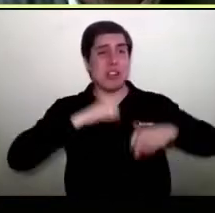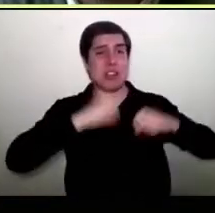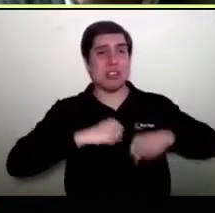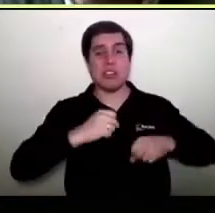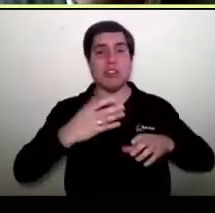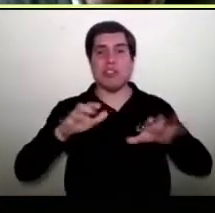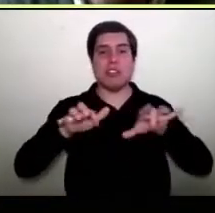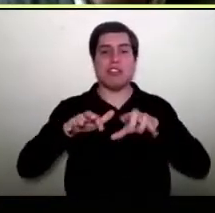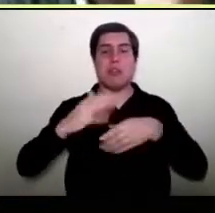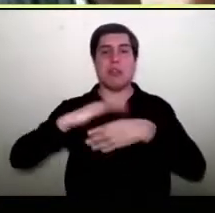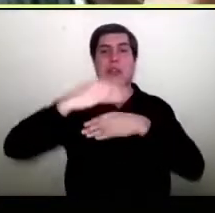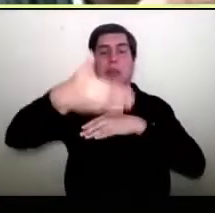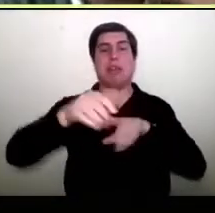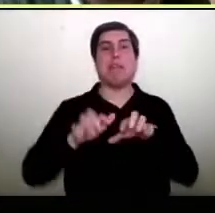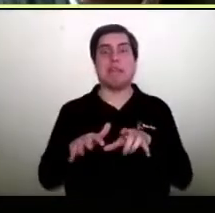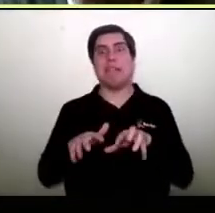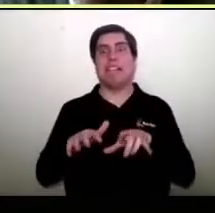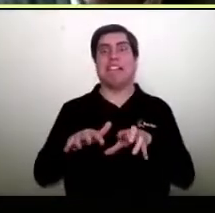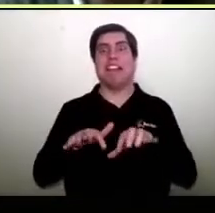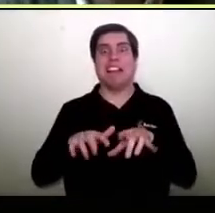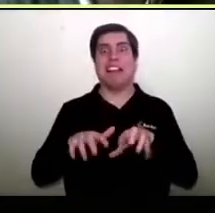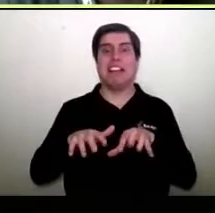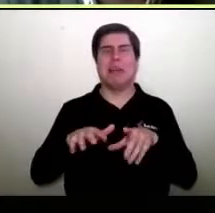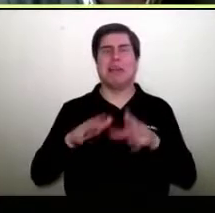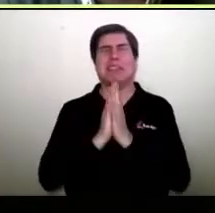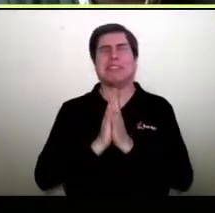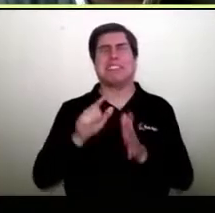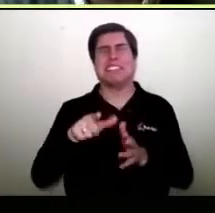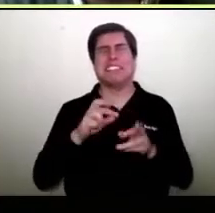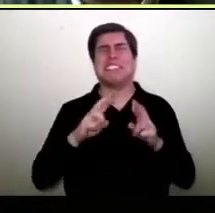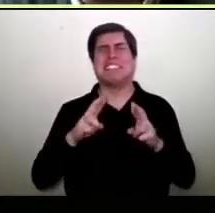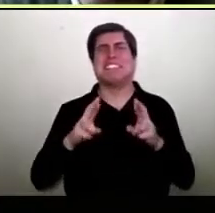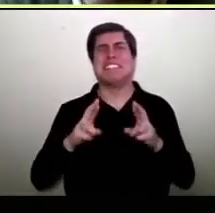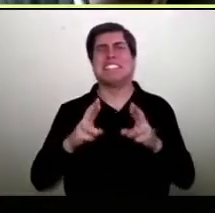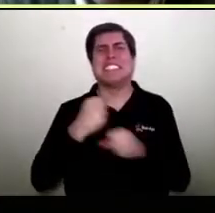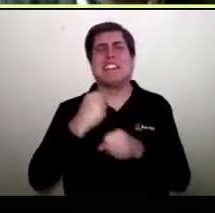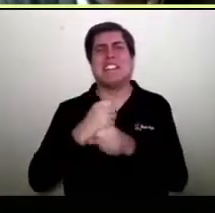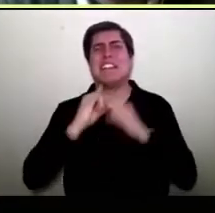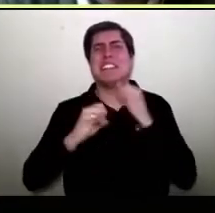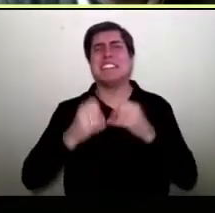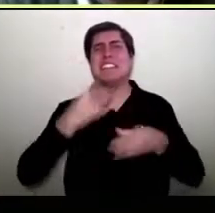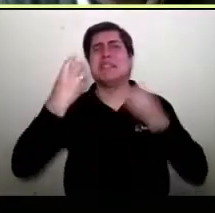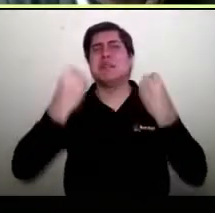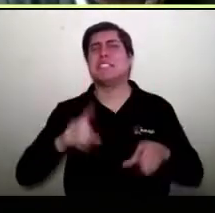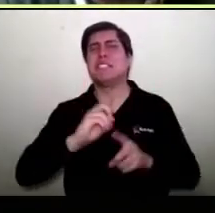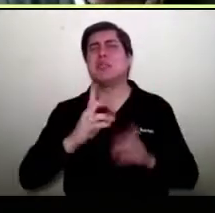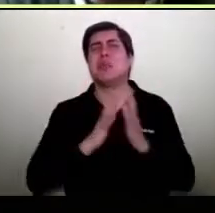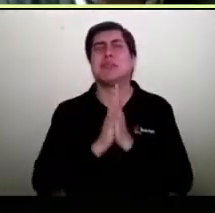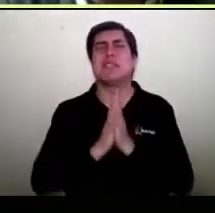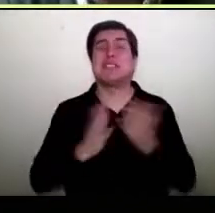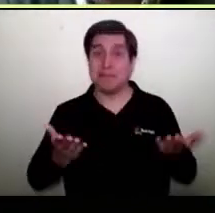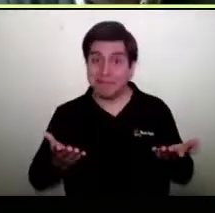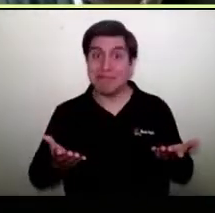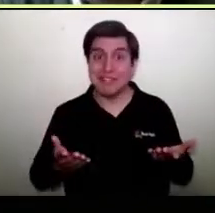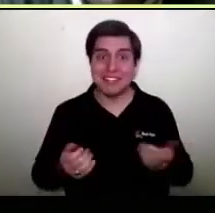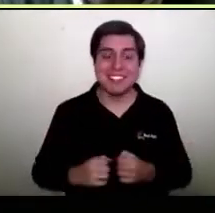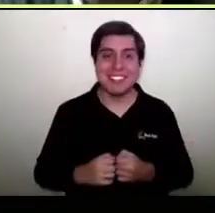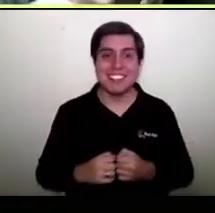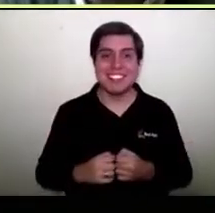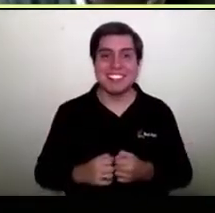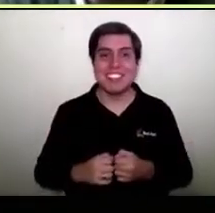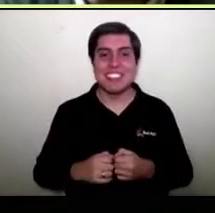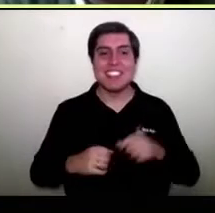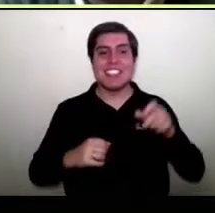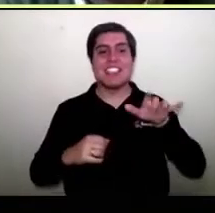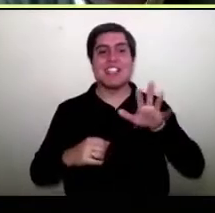detrás de un computador, tratando que el computador funcione, que no se te caiga la internet, que en realidad el controlar,